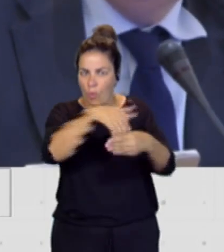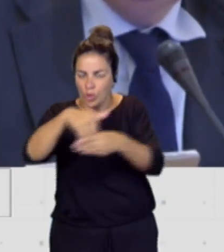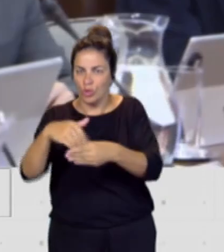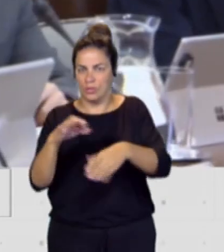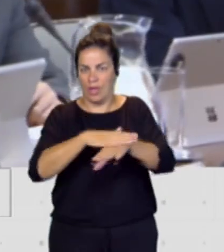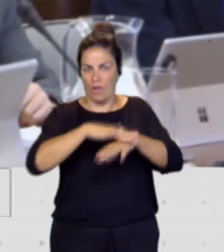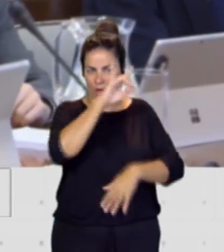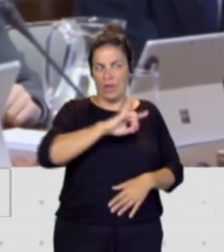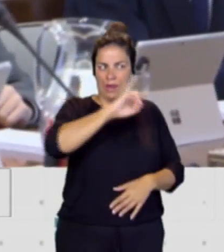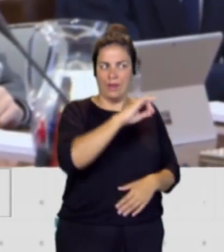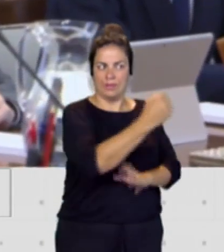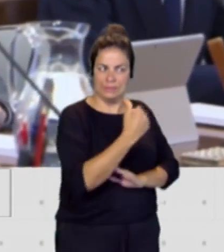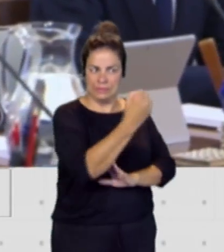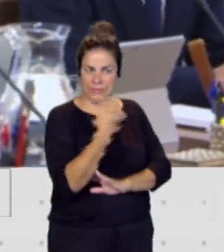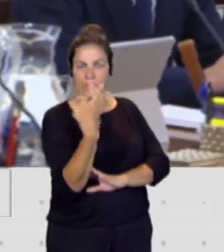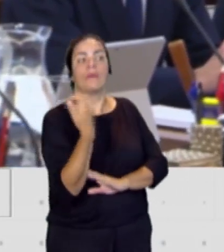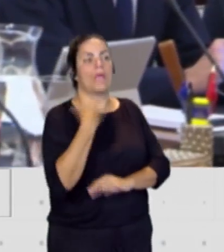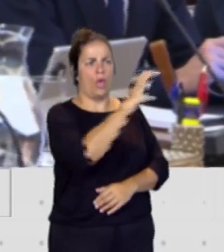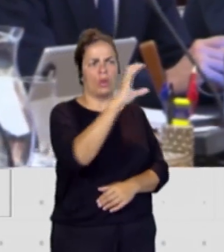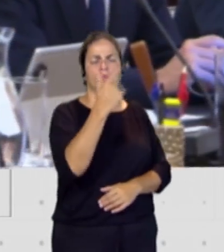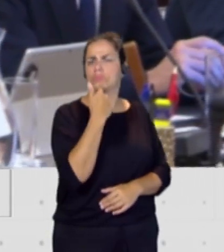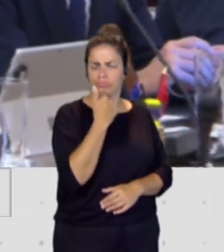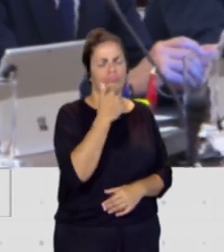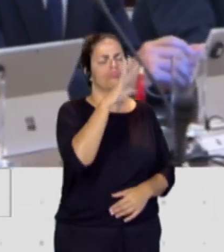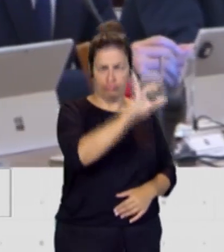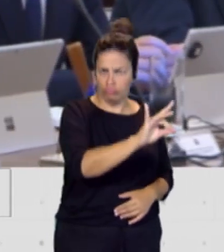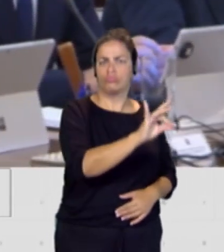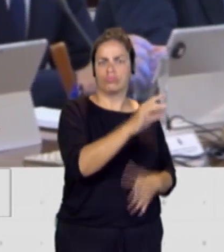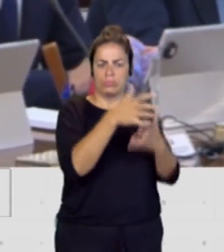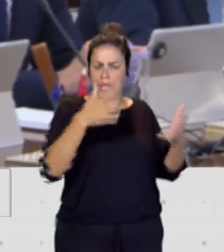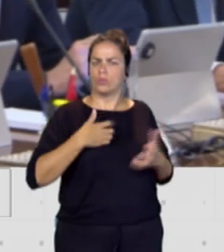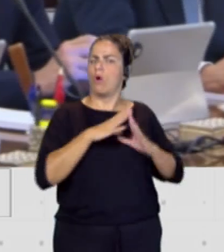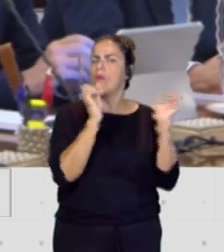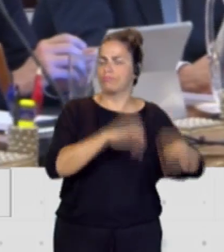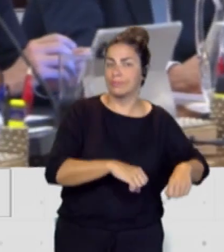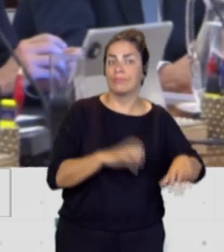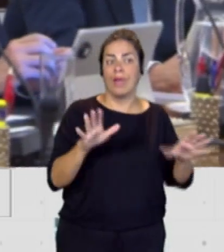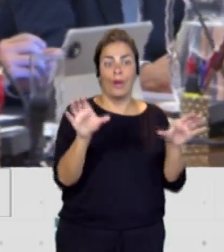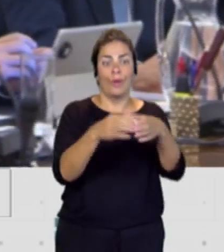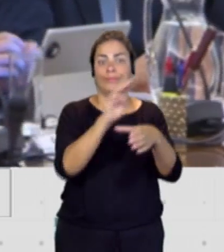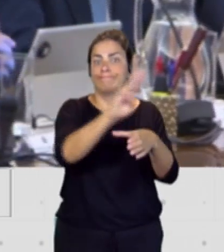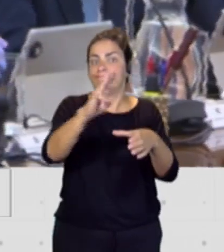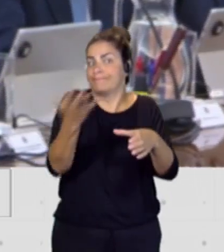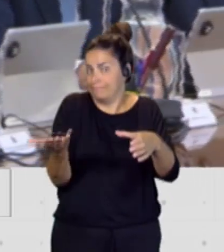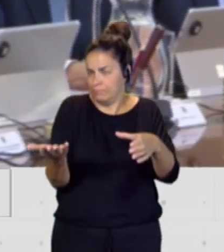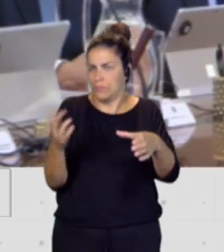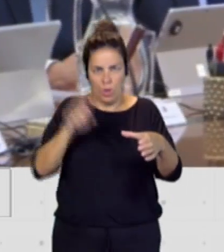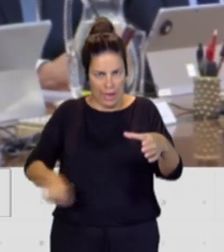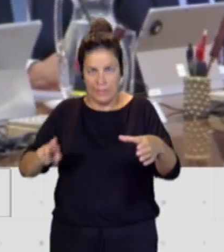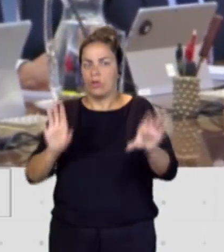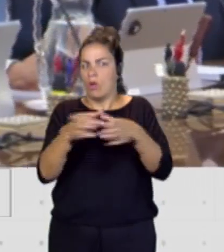Canarias. Coalición Canaria ya ha dicho que sí, que está de acuerdo en este texto, pero el Partido Popular, insisto,